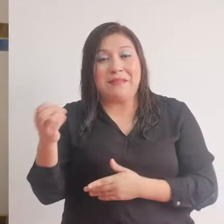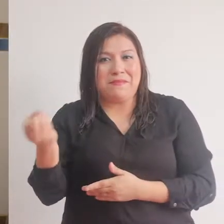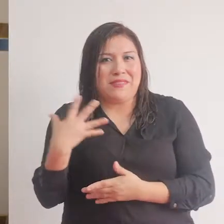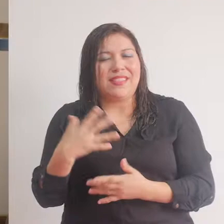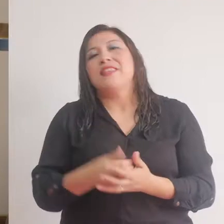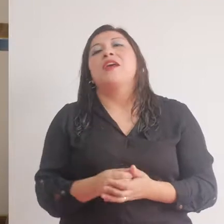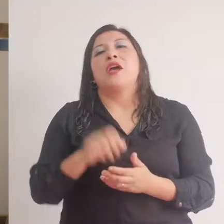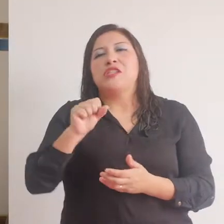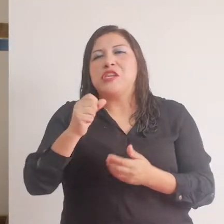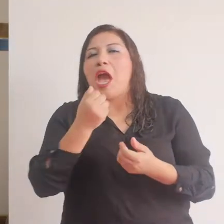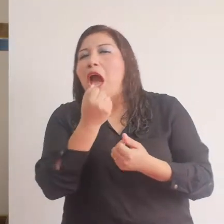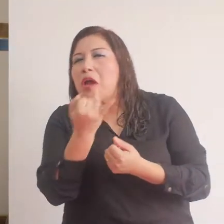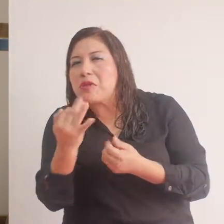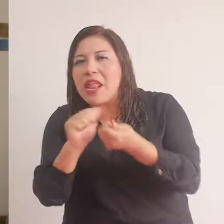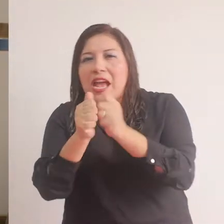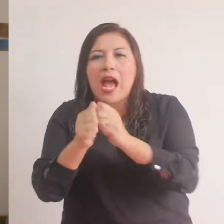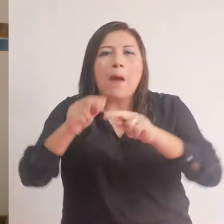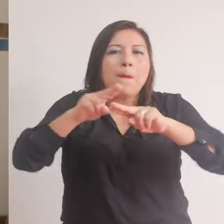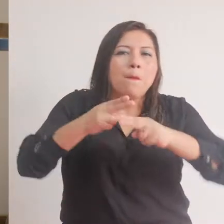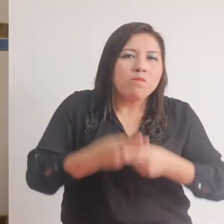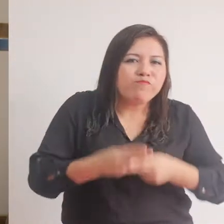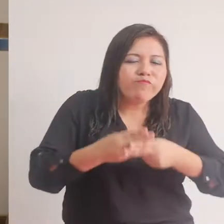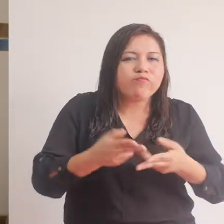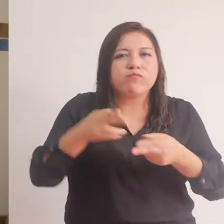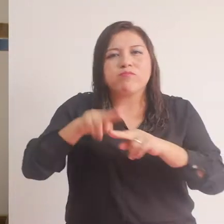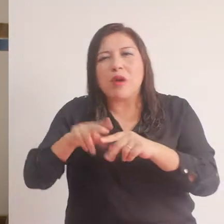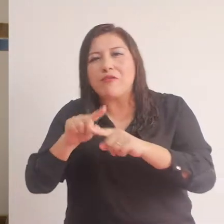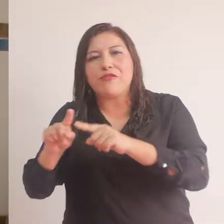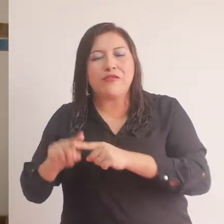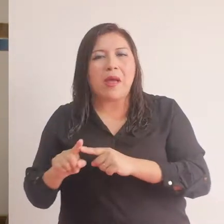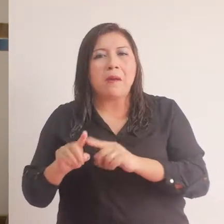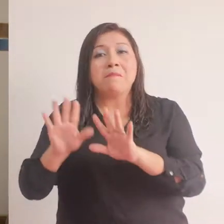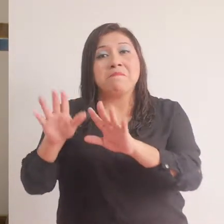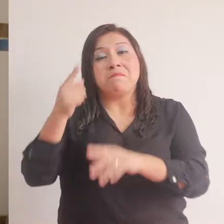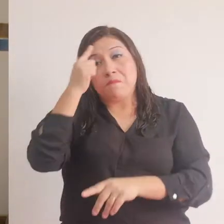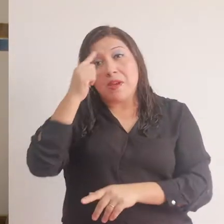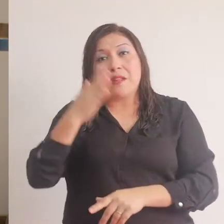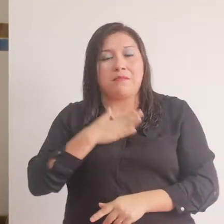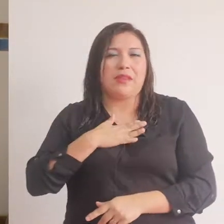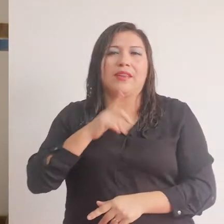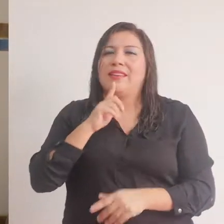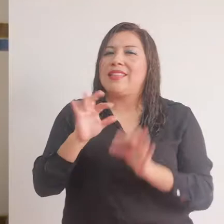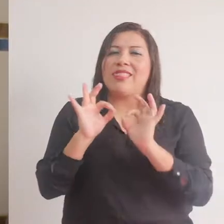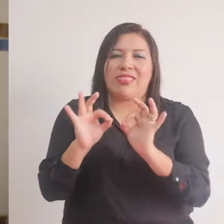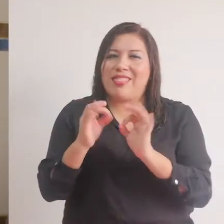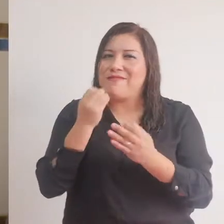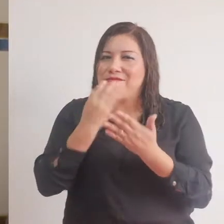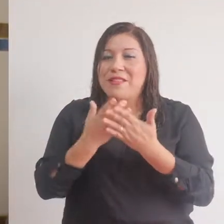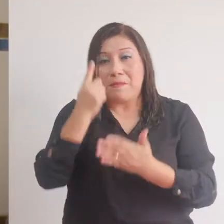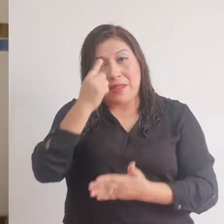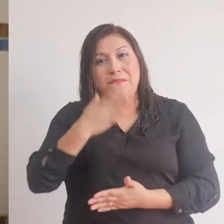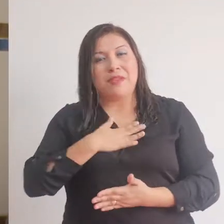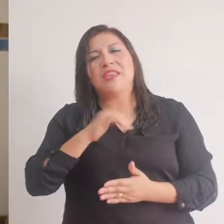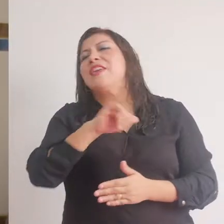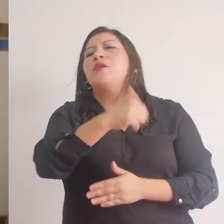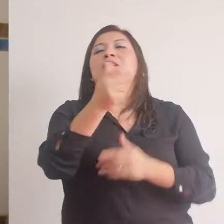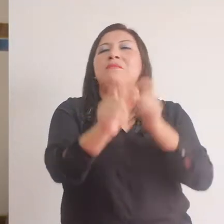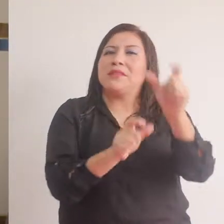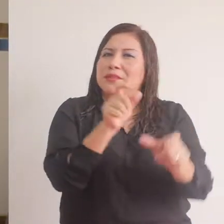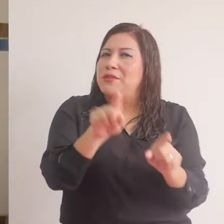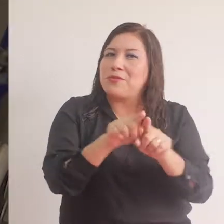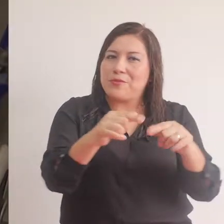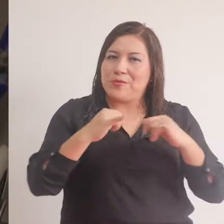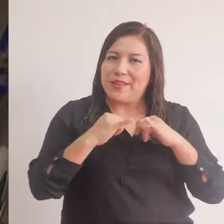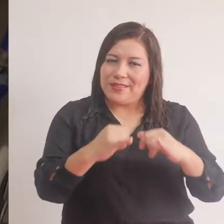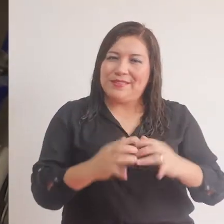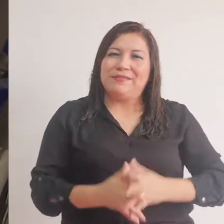Lo único, como ella me dijo, voy a hacer ciertos cambios por el peso, por todo esto, pero para mí sé que va a ser ideal, no solo para mí, sino para